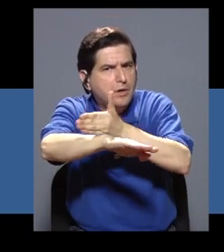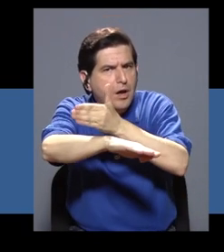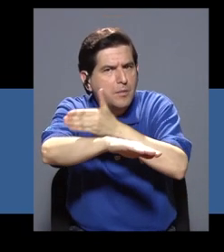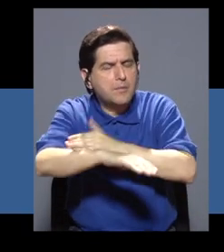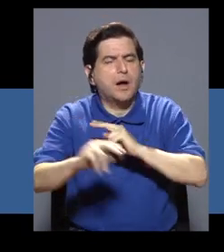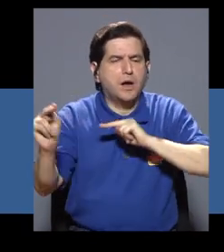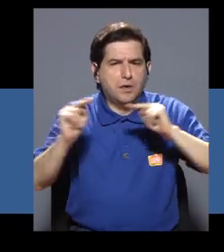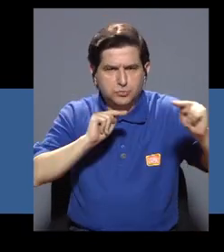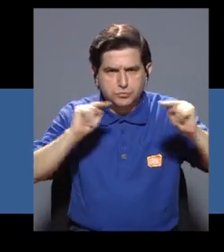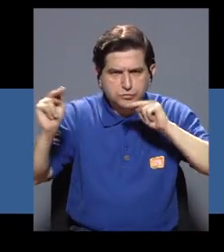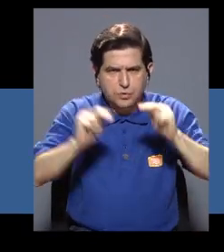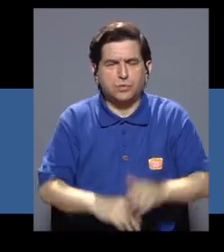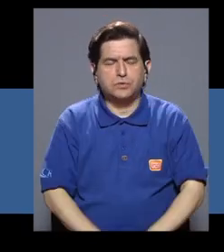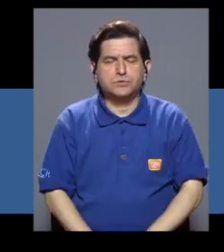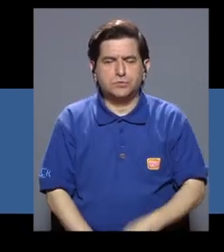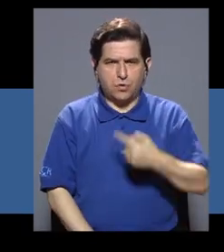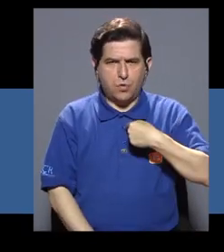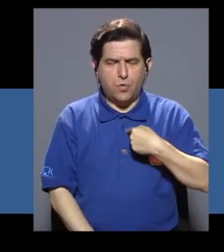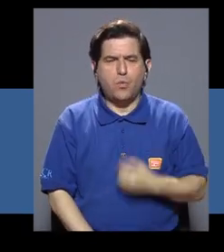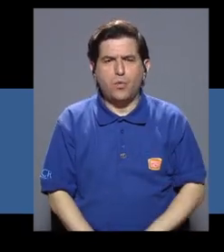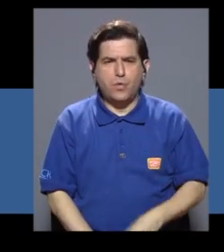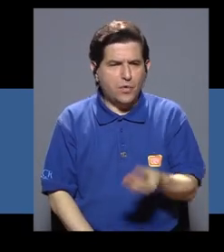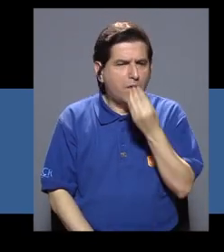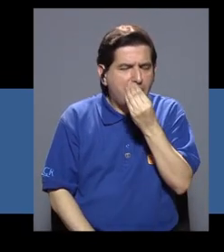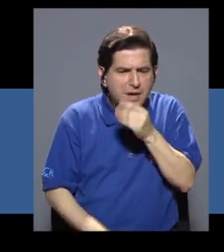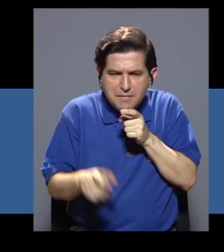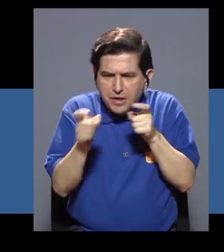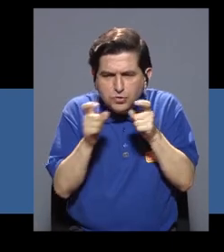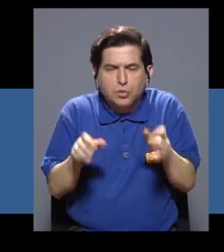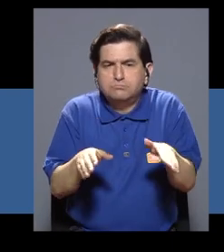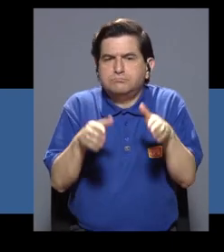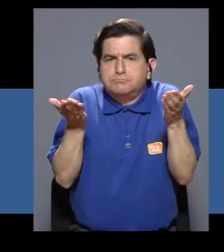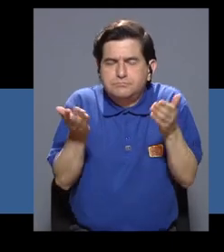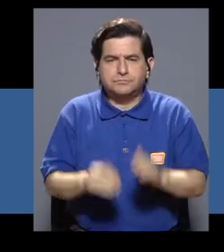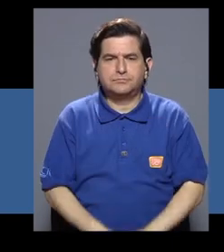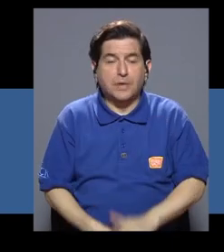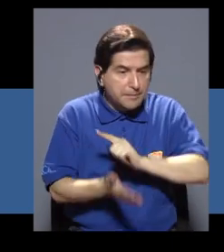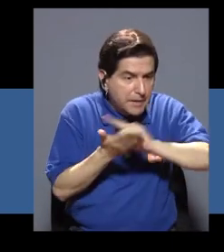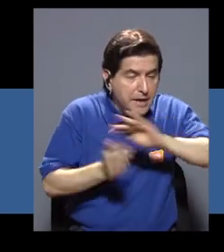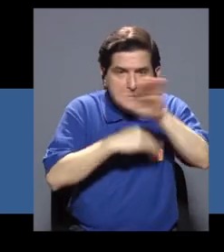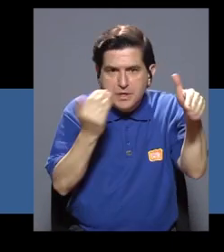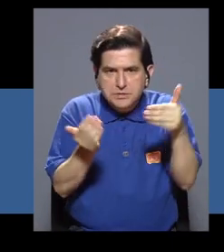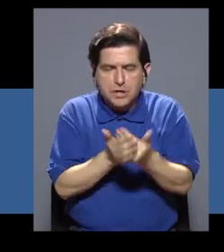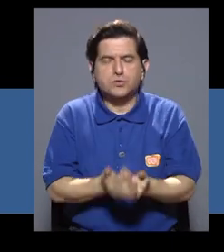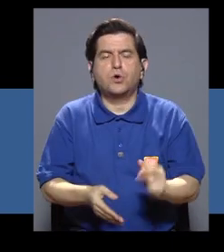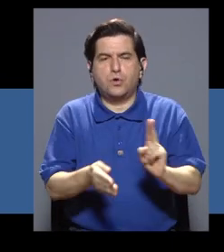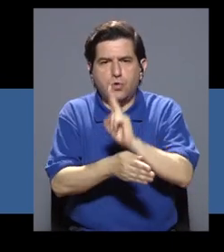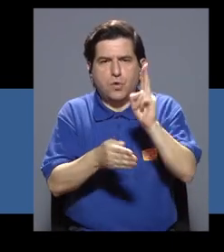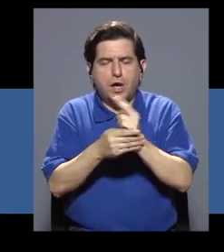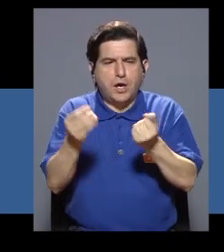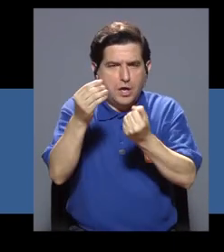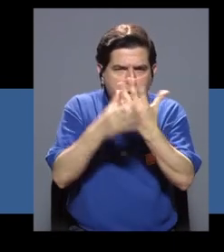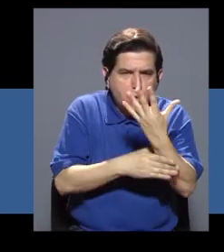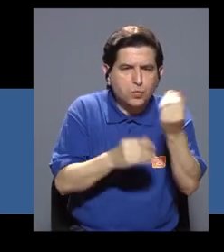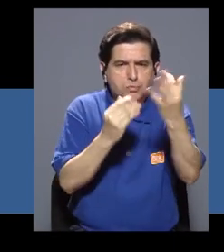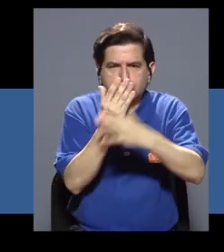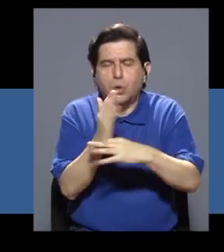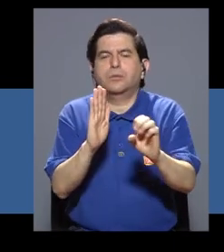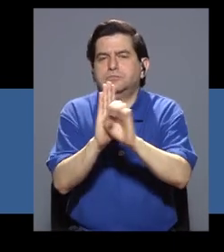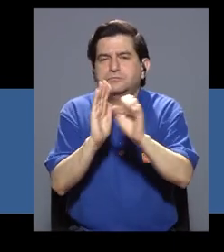del negocio, cómo manipular los alimentos, el aseo, todo, todo, que es usar guantes y cositas así.